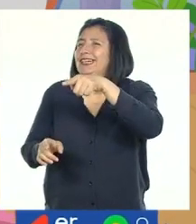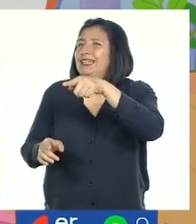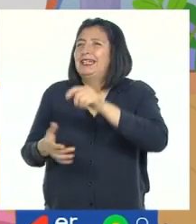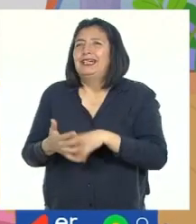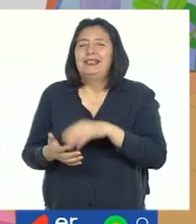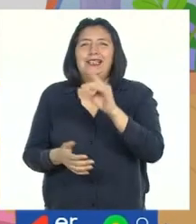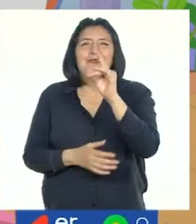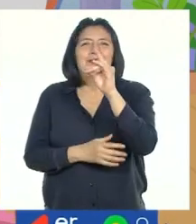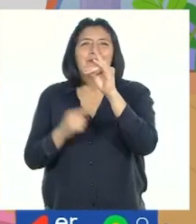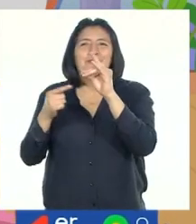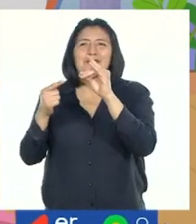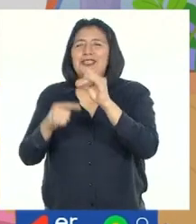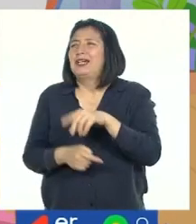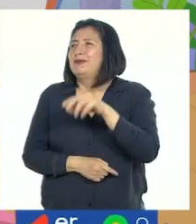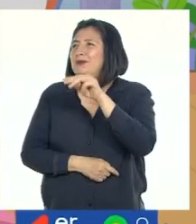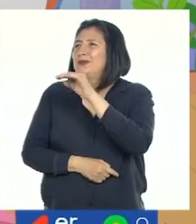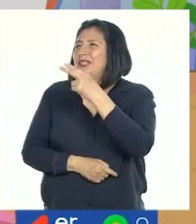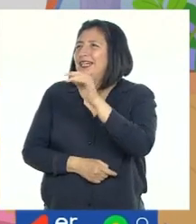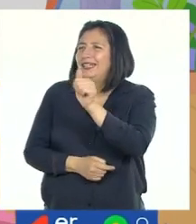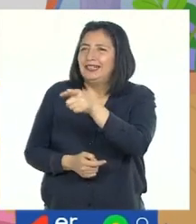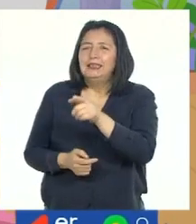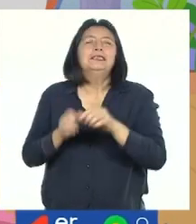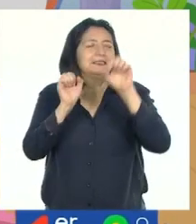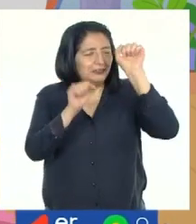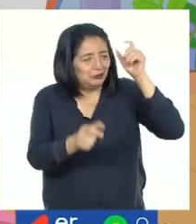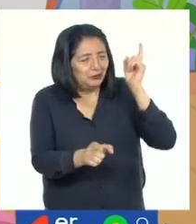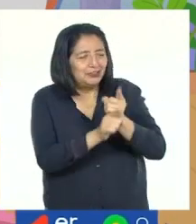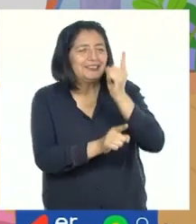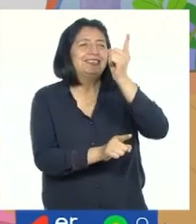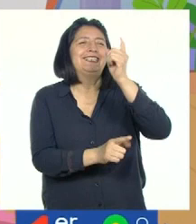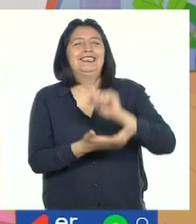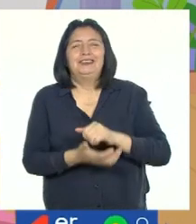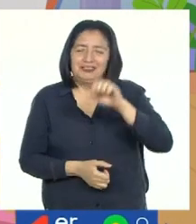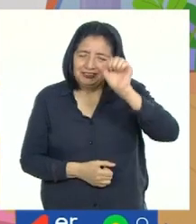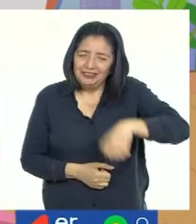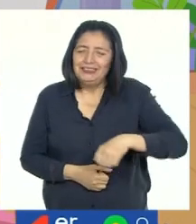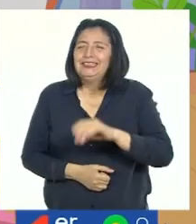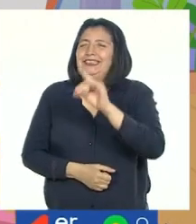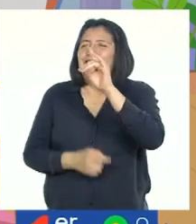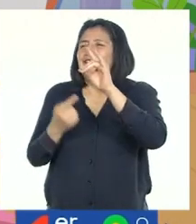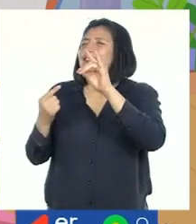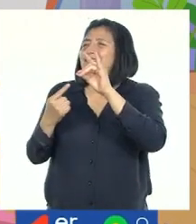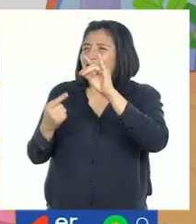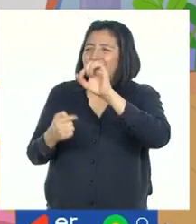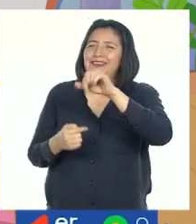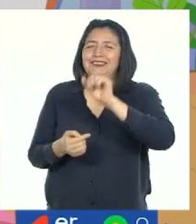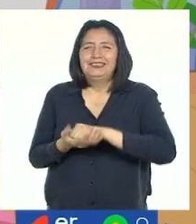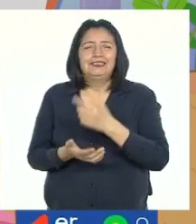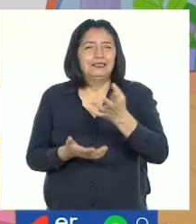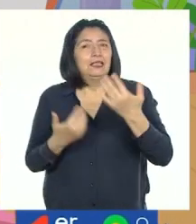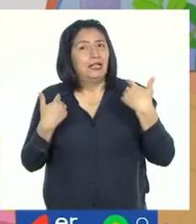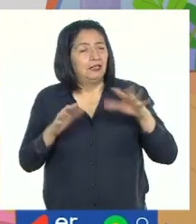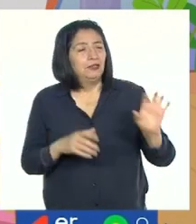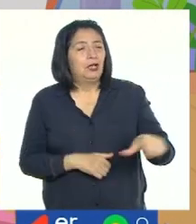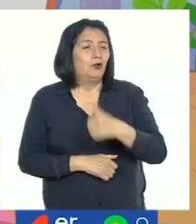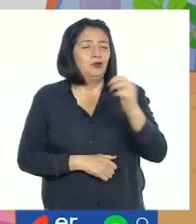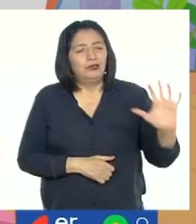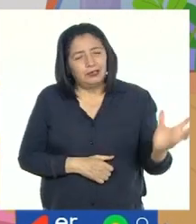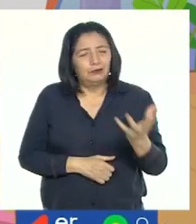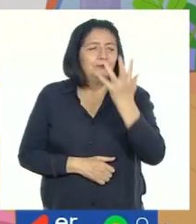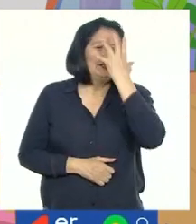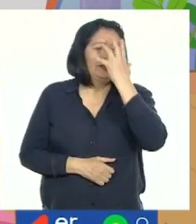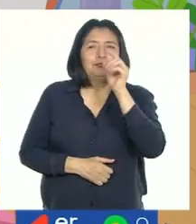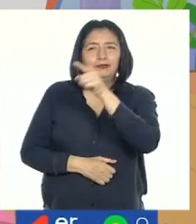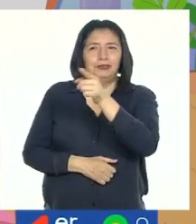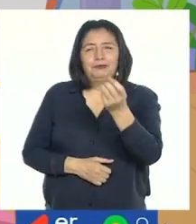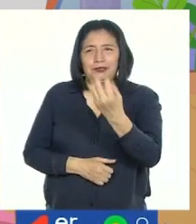Muña la Vicuña. ¡Sí! Así es. Es Muña la Vicuña. Ahora me pondré otra máscara y ustedes